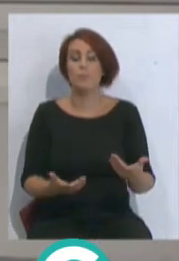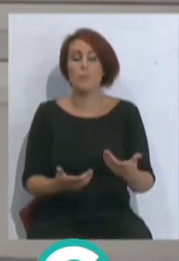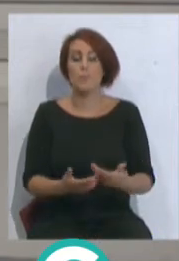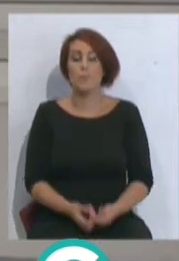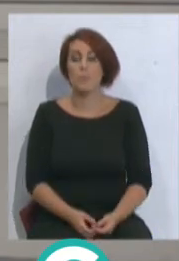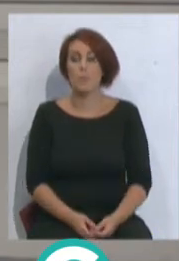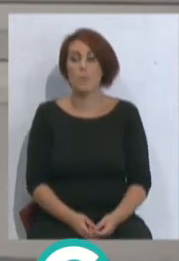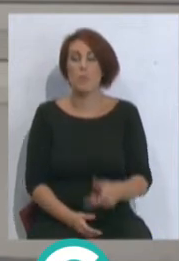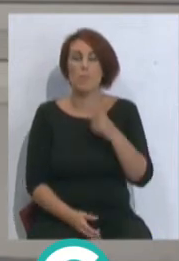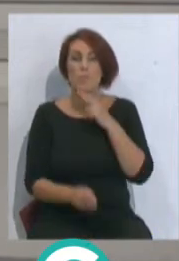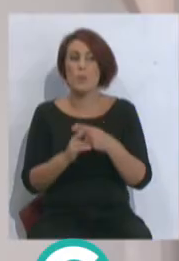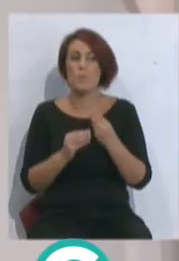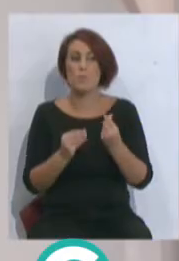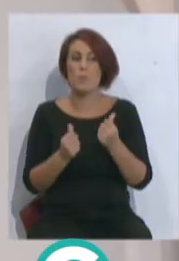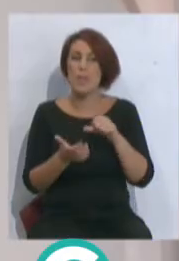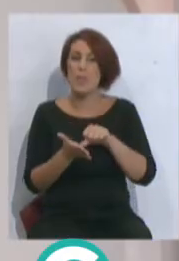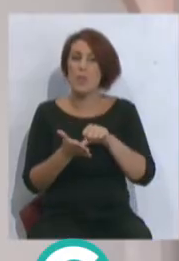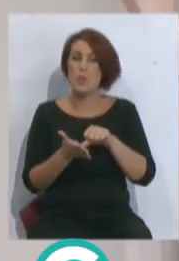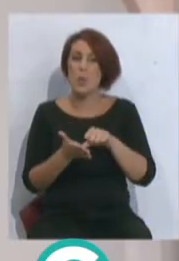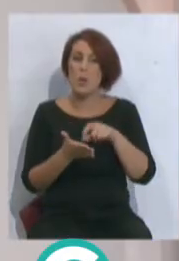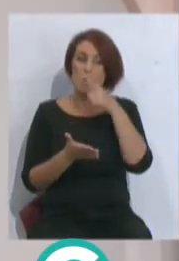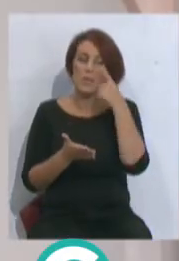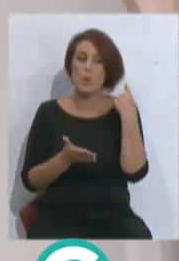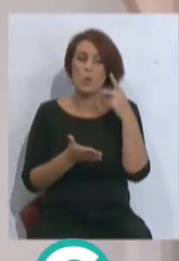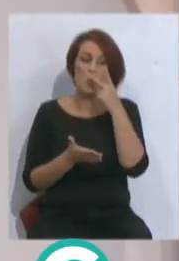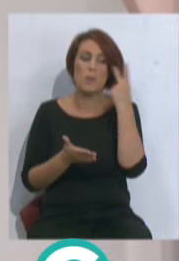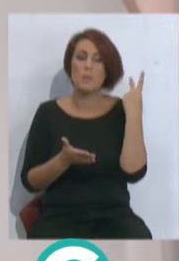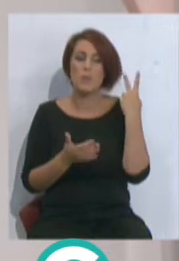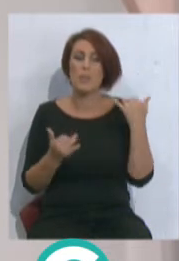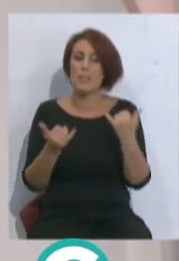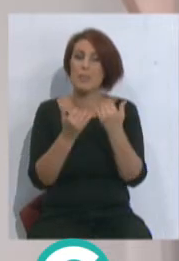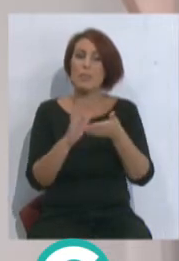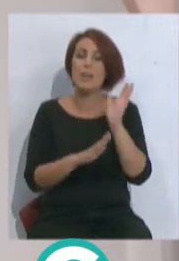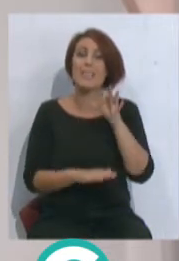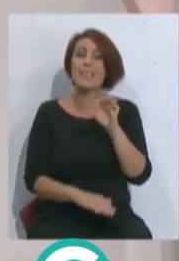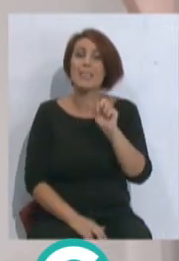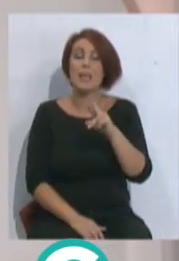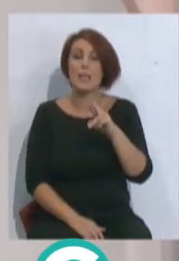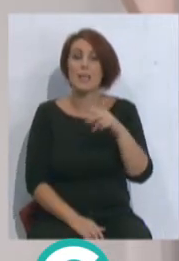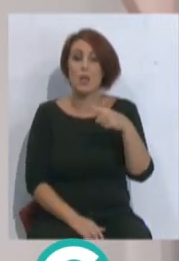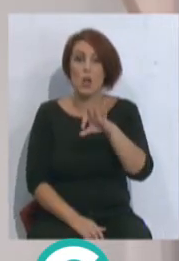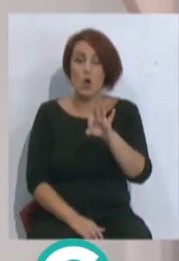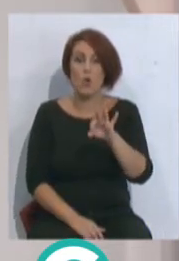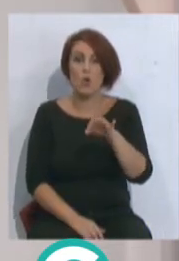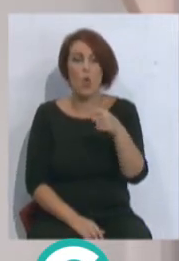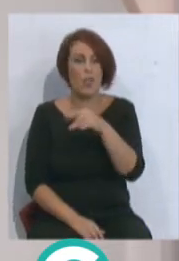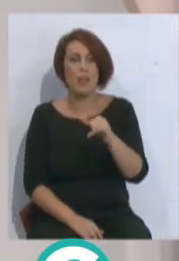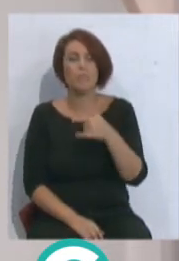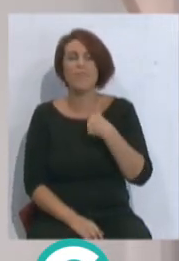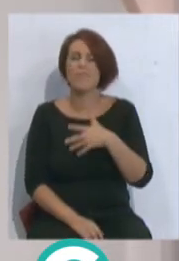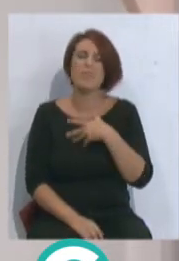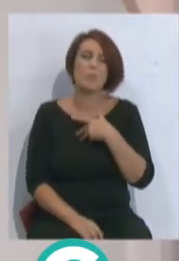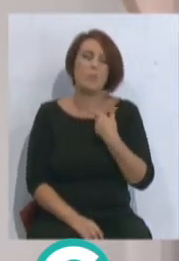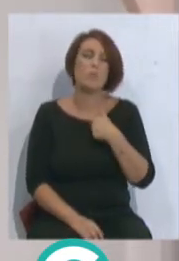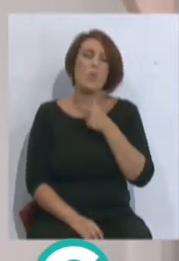Así que... Es no me acuerdo el nombre del centro de la pista del año pasado, el año pasado, el año año ¿qué se fue al Tenerife? Sergio. Sergio. Sergio González. una lástima, que ese me gustaba, me